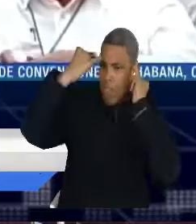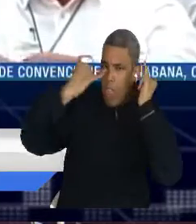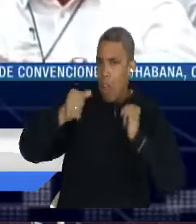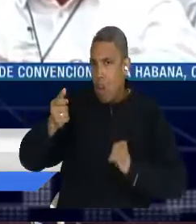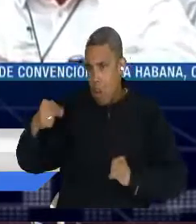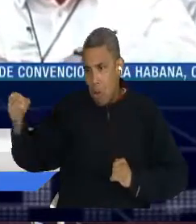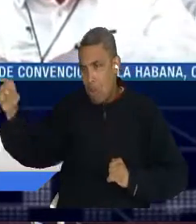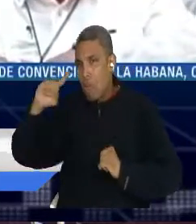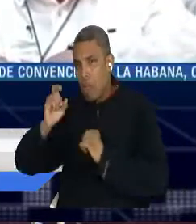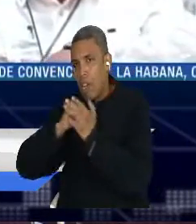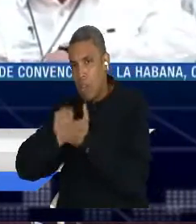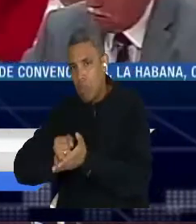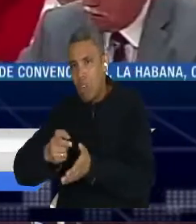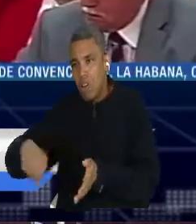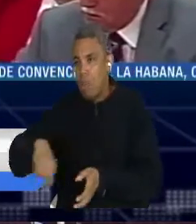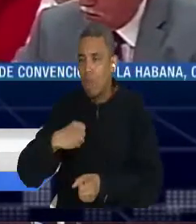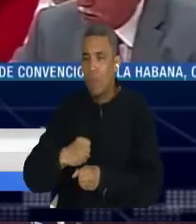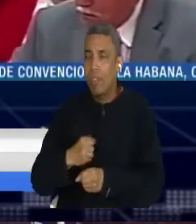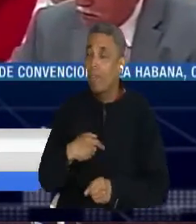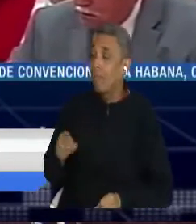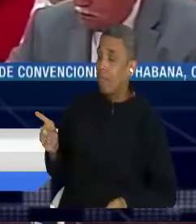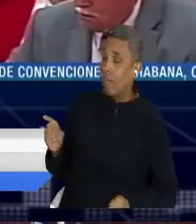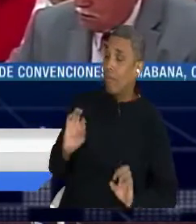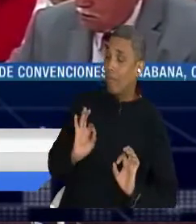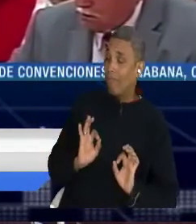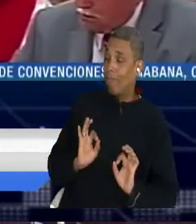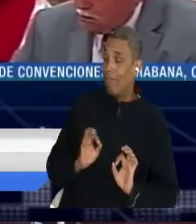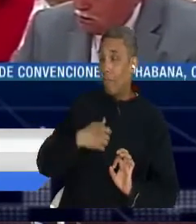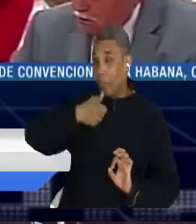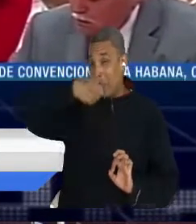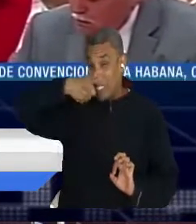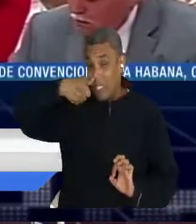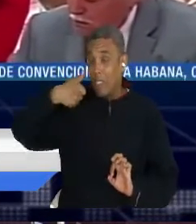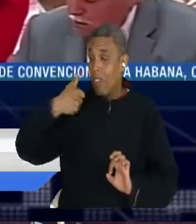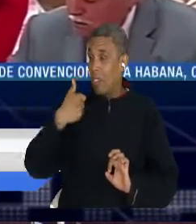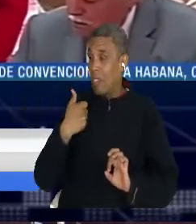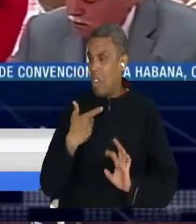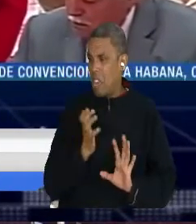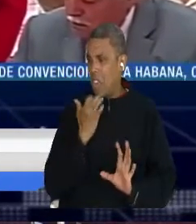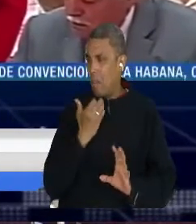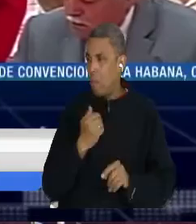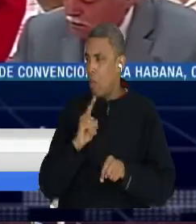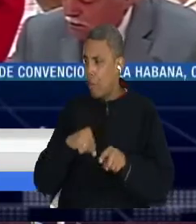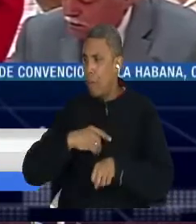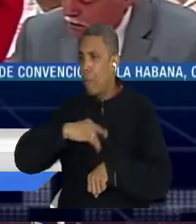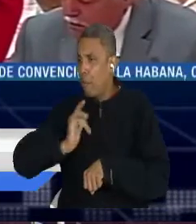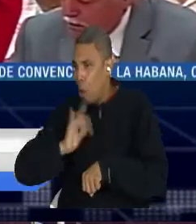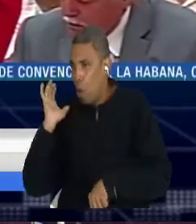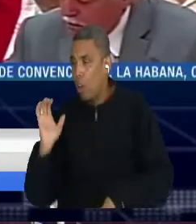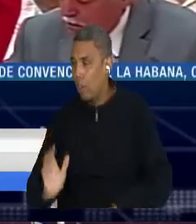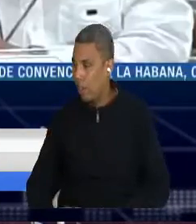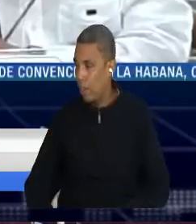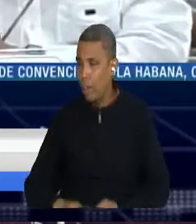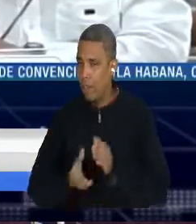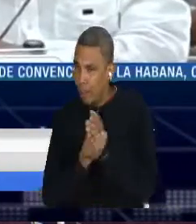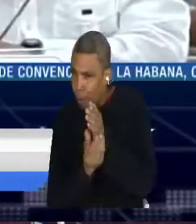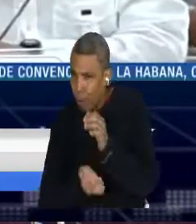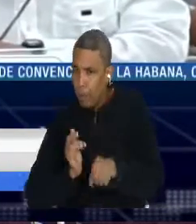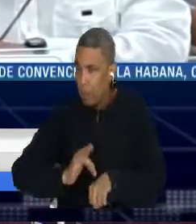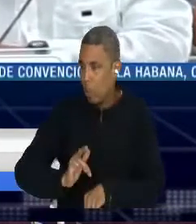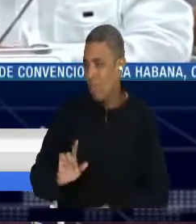violencia no es política. La violencia está en esas bandas criminales que quieren apoderarse de un mercado ilegal. Claro que sí.